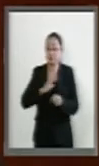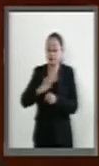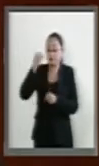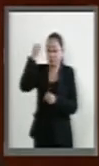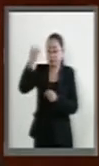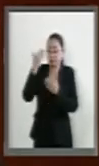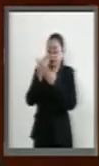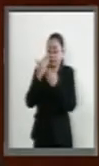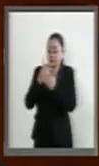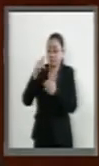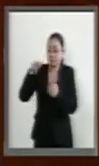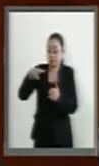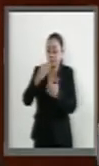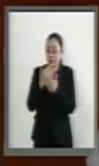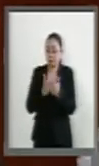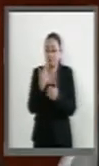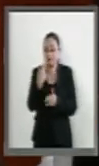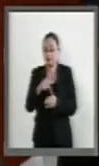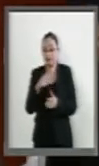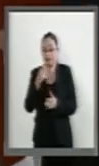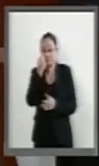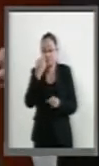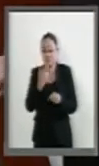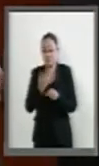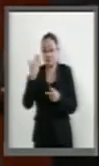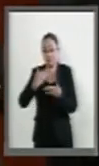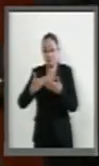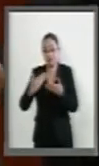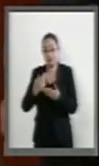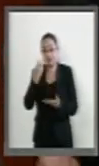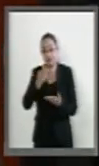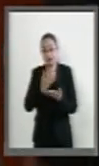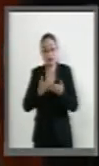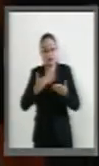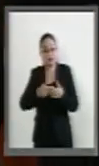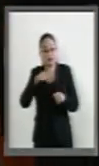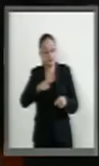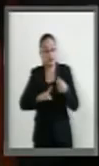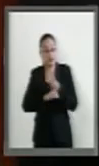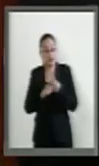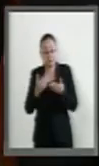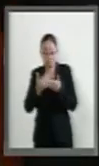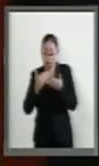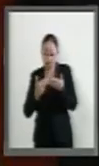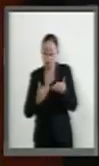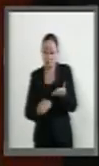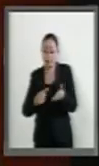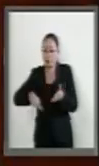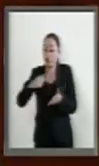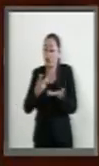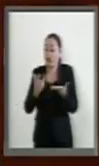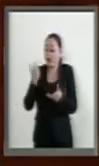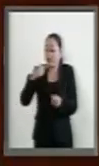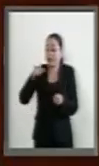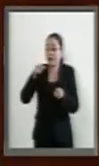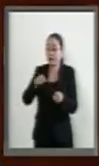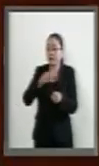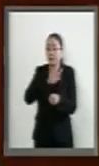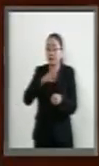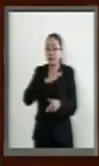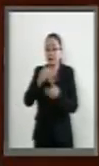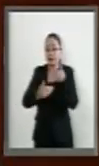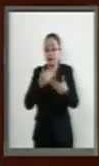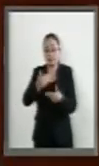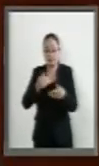Cancillería a su cargo ante esta coyuntura y qué se está haciendo para aprovechar este